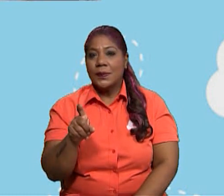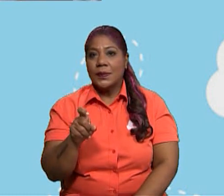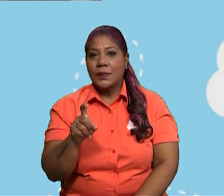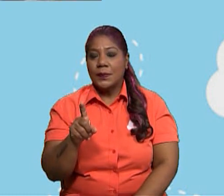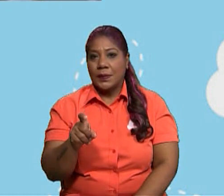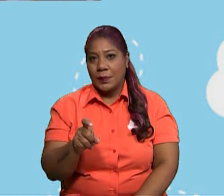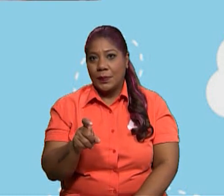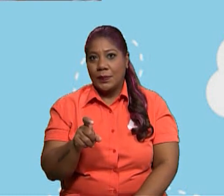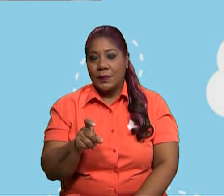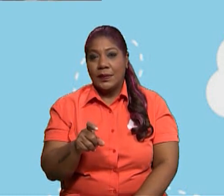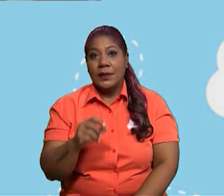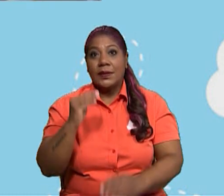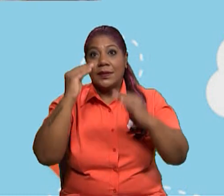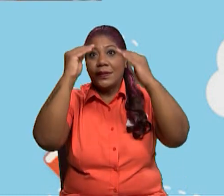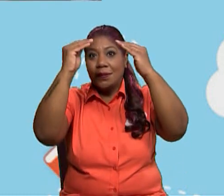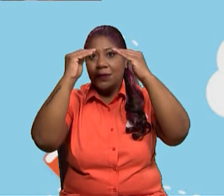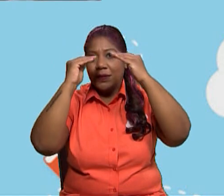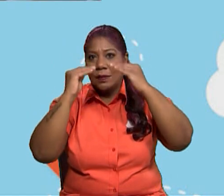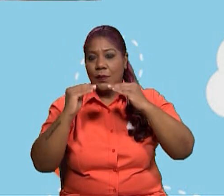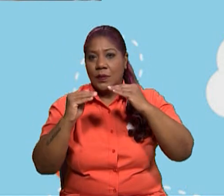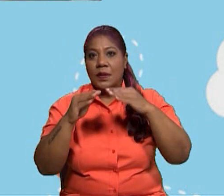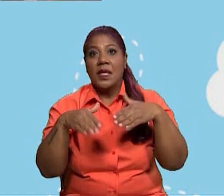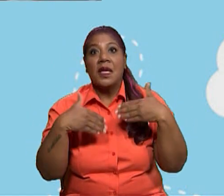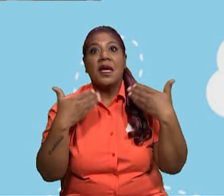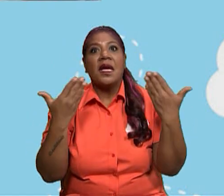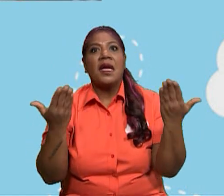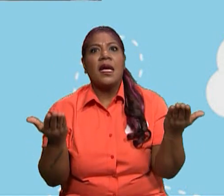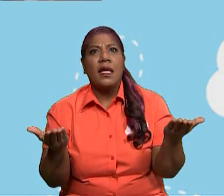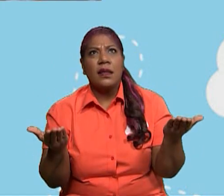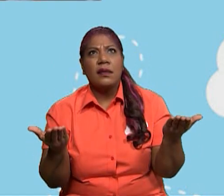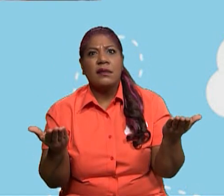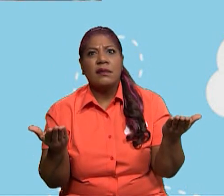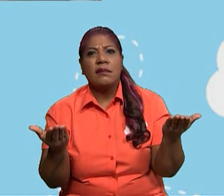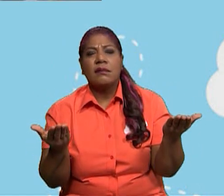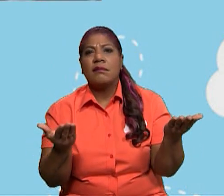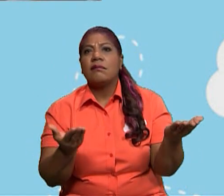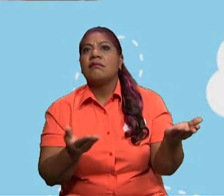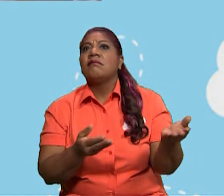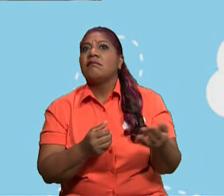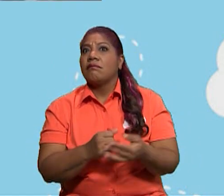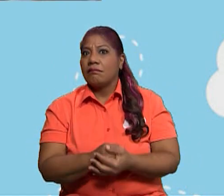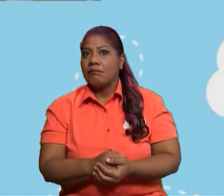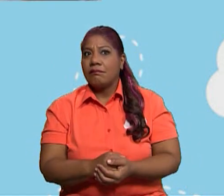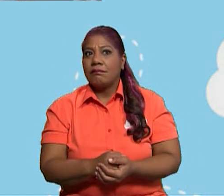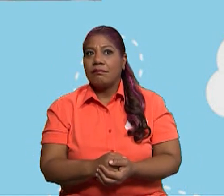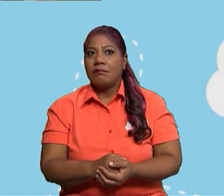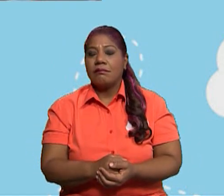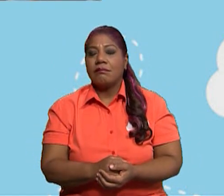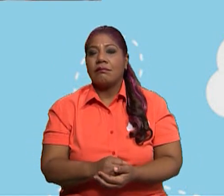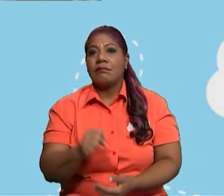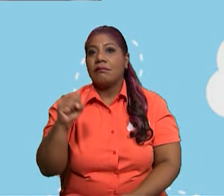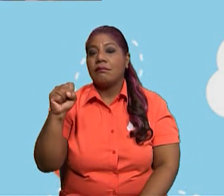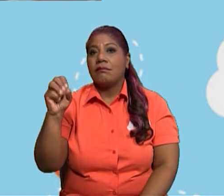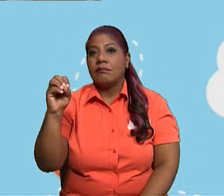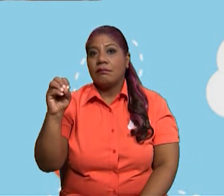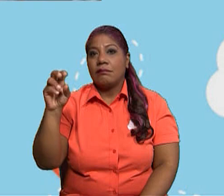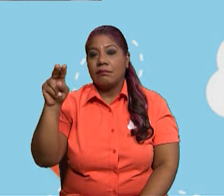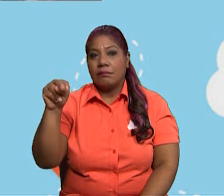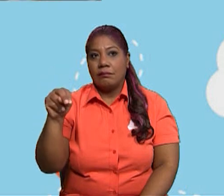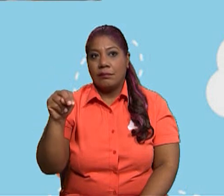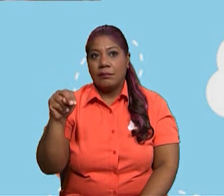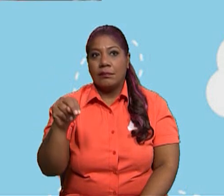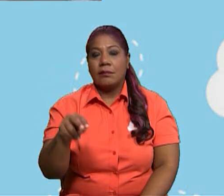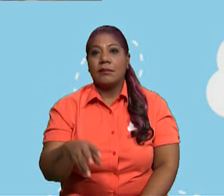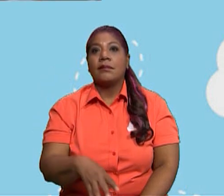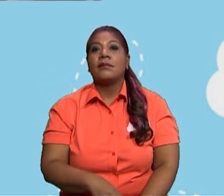en orden. Como por ejemplo, ¿qué? Dice aquí, responde la siguiente pregunta utilizando la